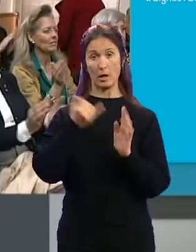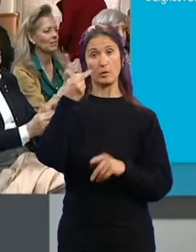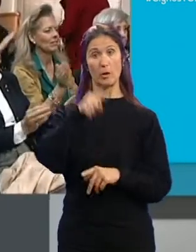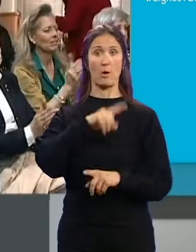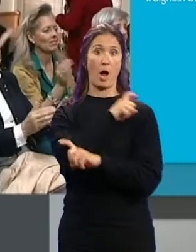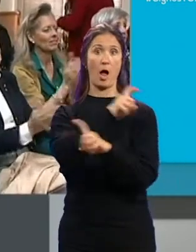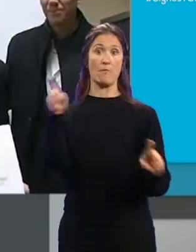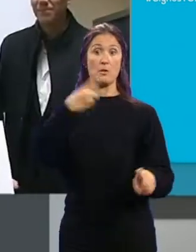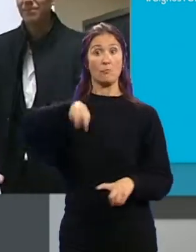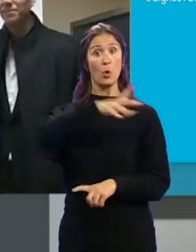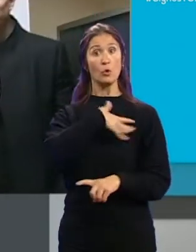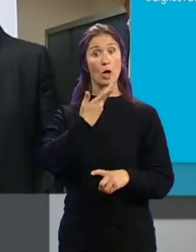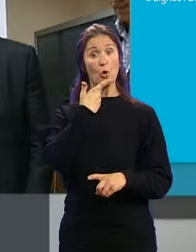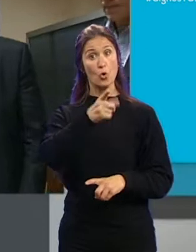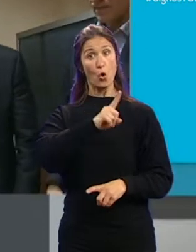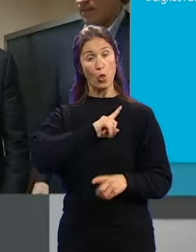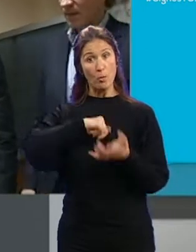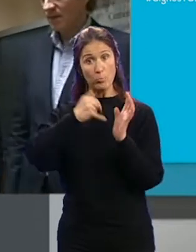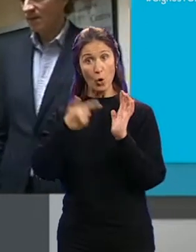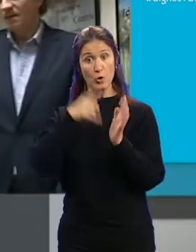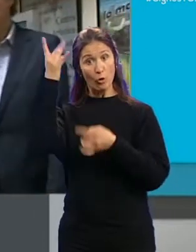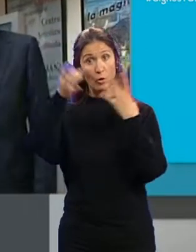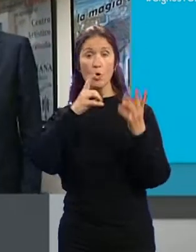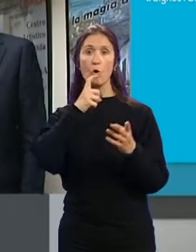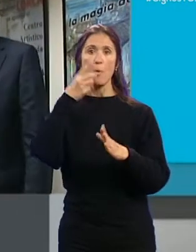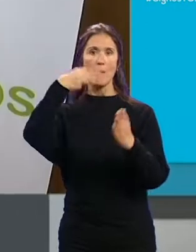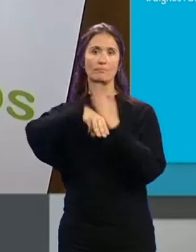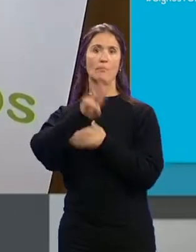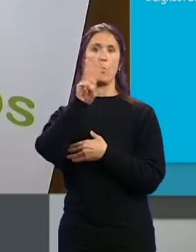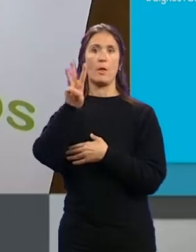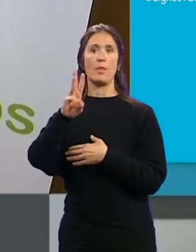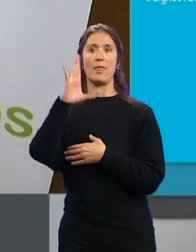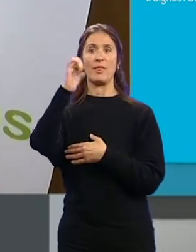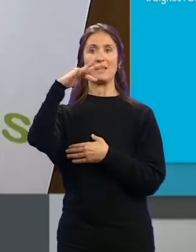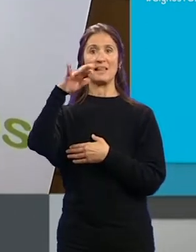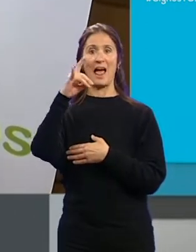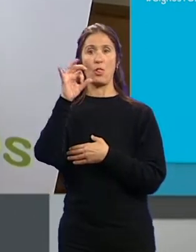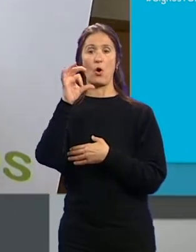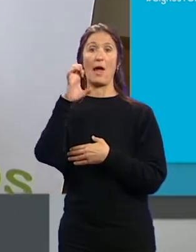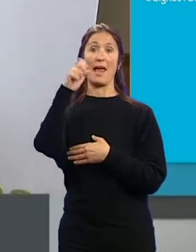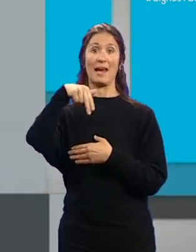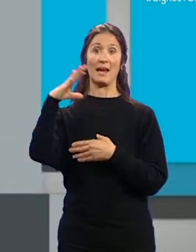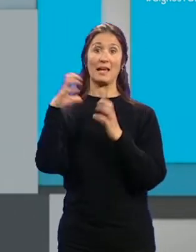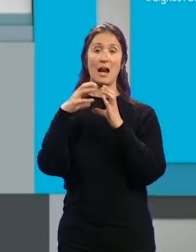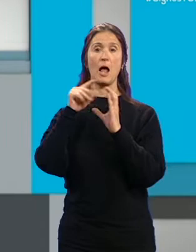que aquellos... ...que quieran conocer sus proyectos e iniciativas... ...pueden hacerlo a través de www.centradosengranada.com.